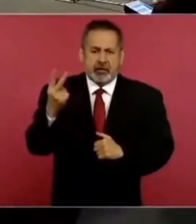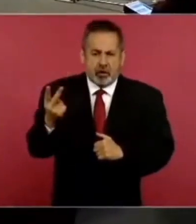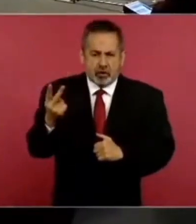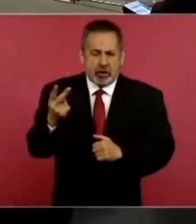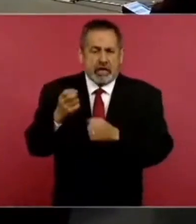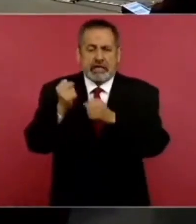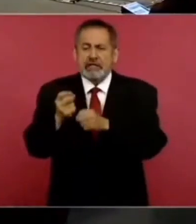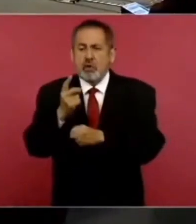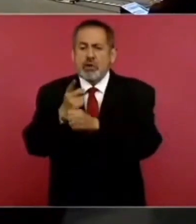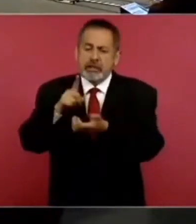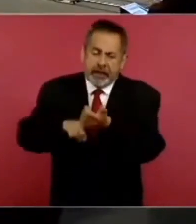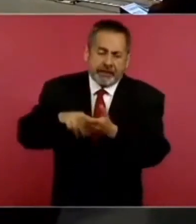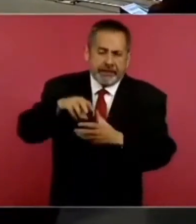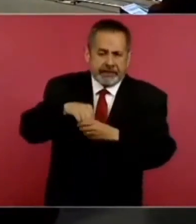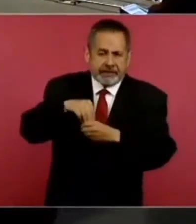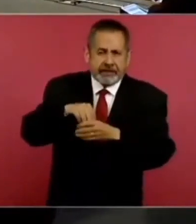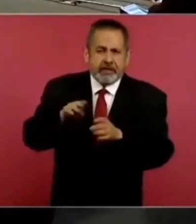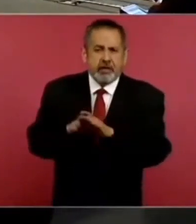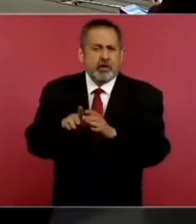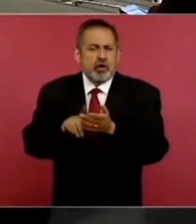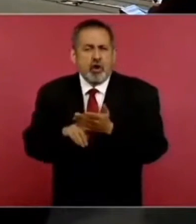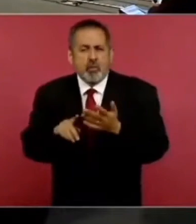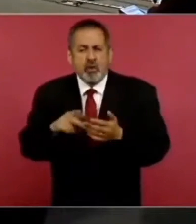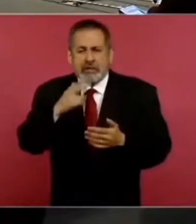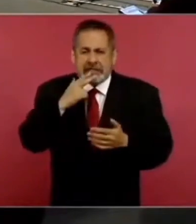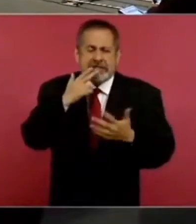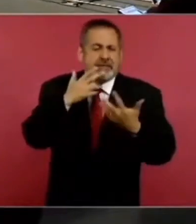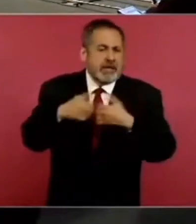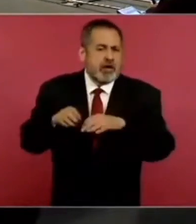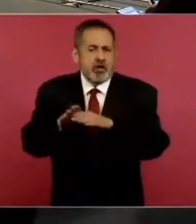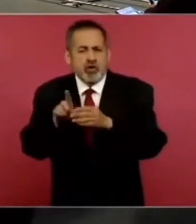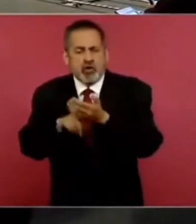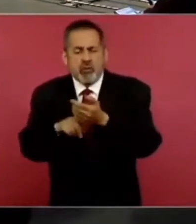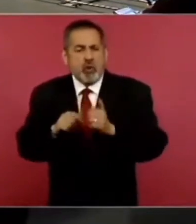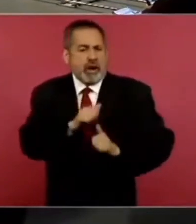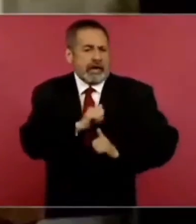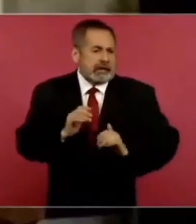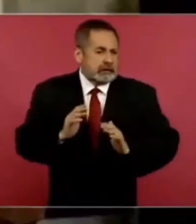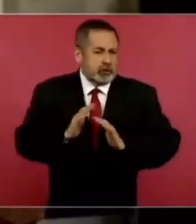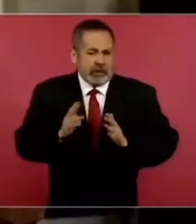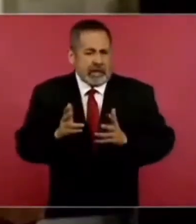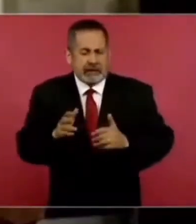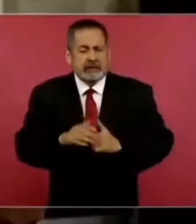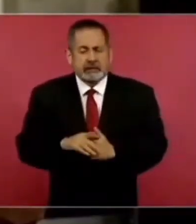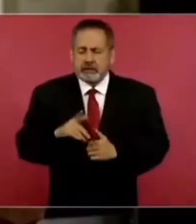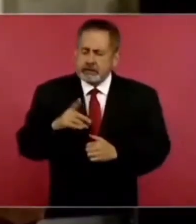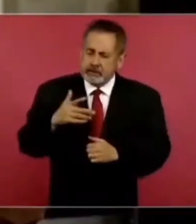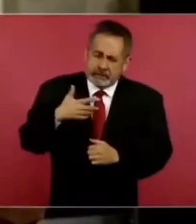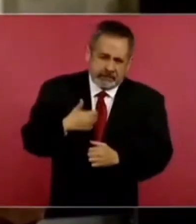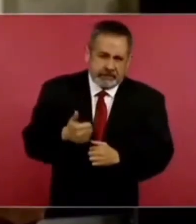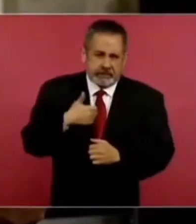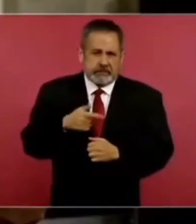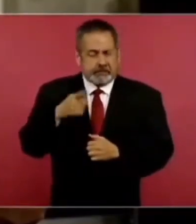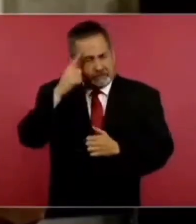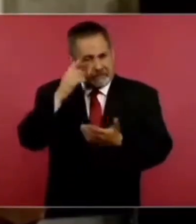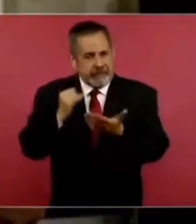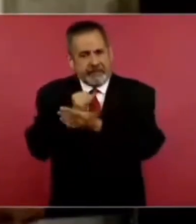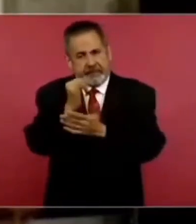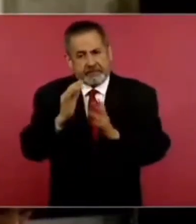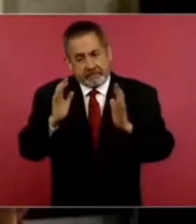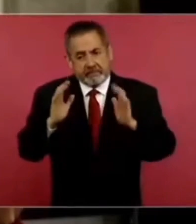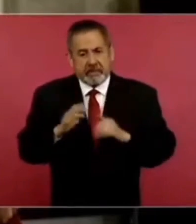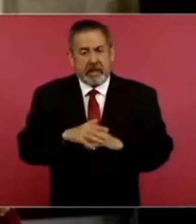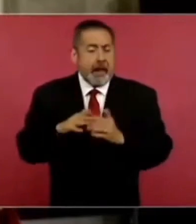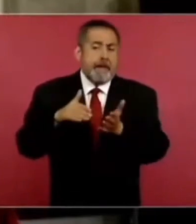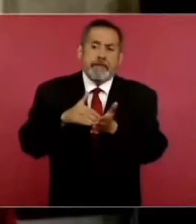es decir, seguridad interna y cómo funciona o cómo opera el Ejército. Entiendo la decisión y creo que